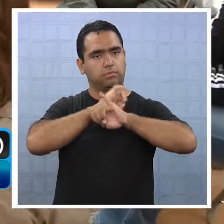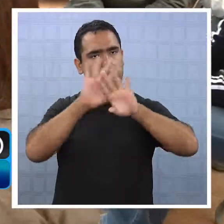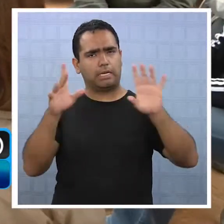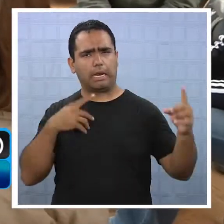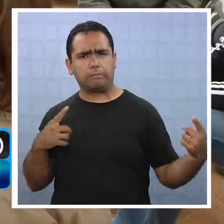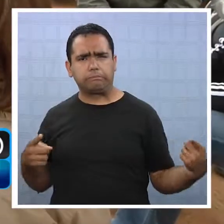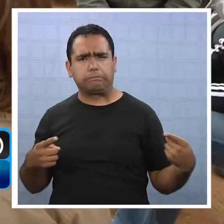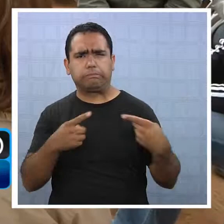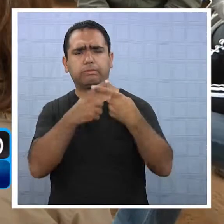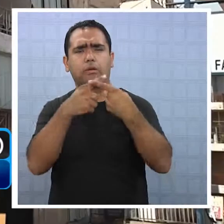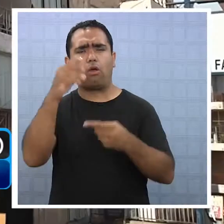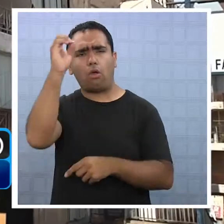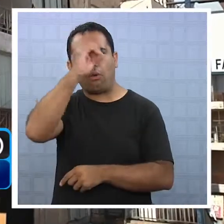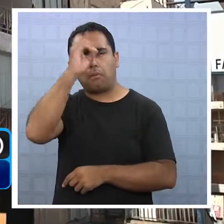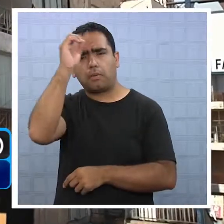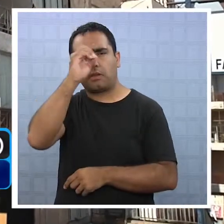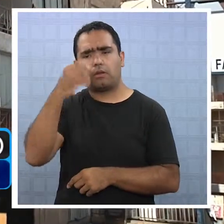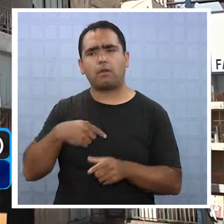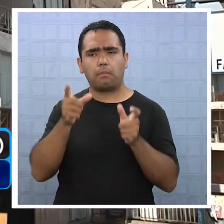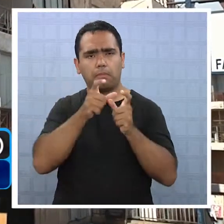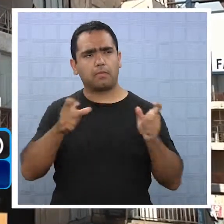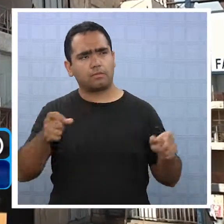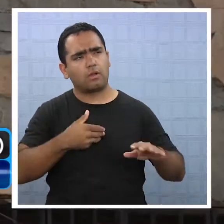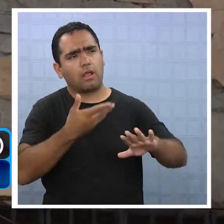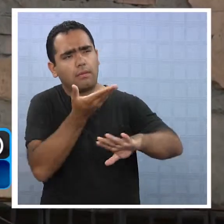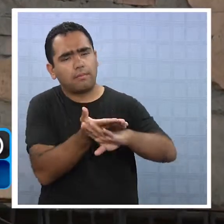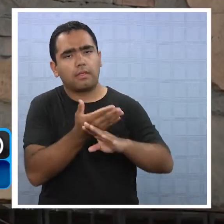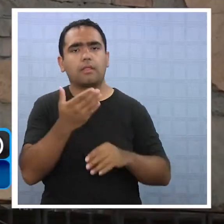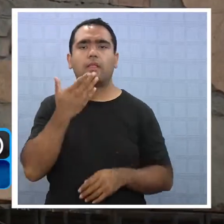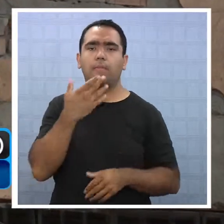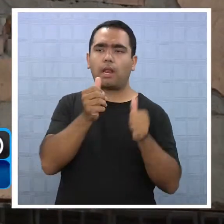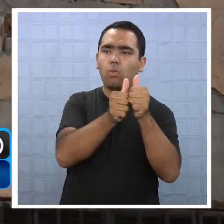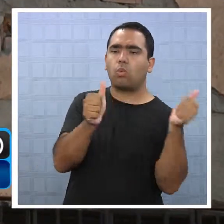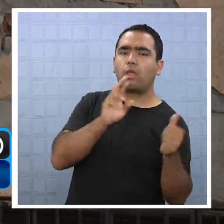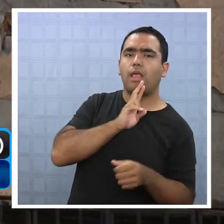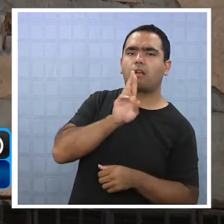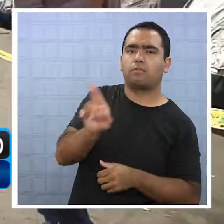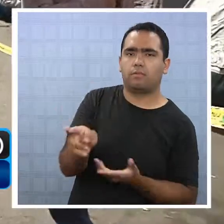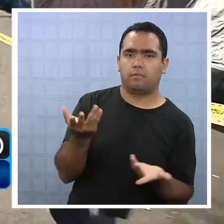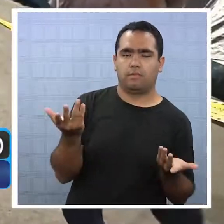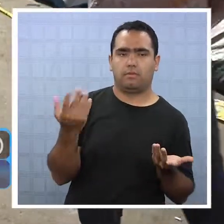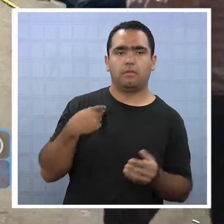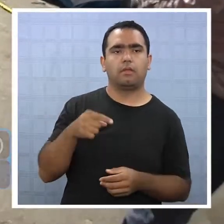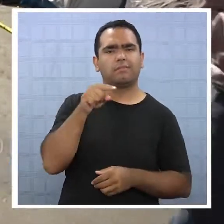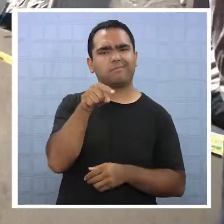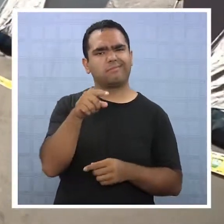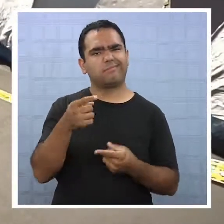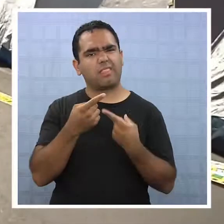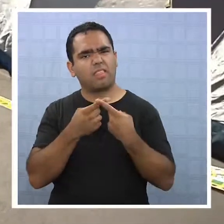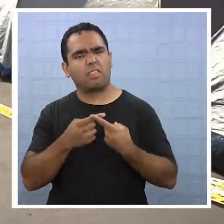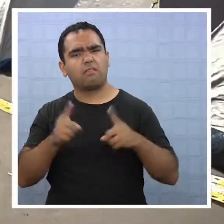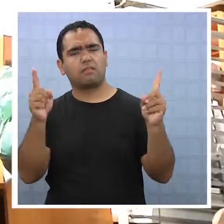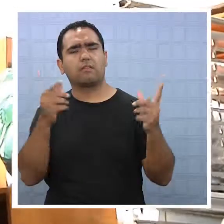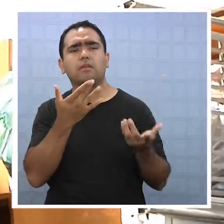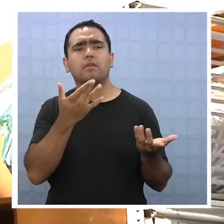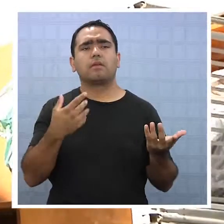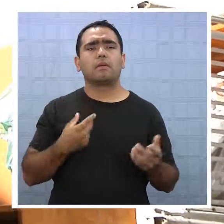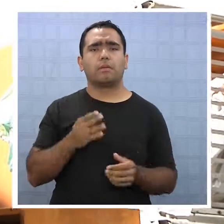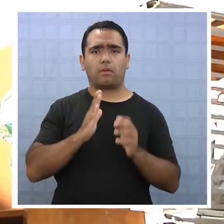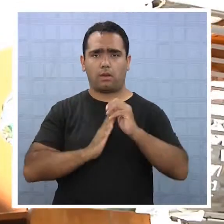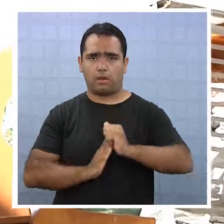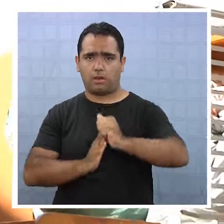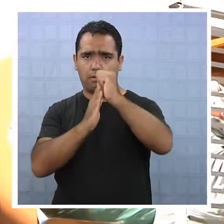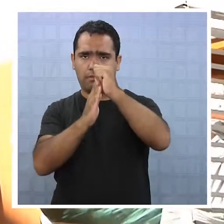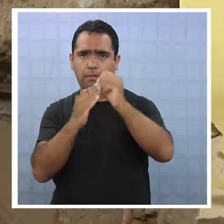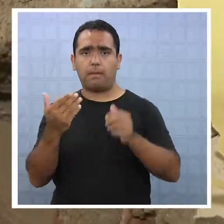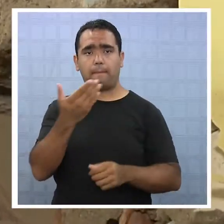no sólo de opiniones entre las demandas de los afectados y las respuestas de la autoridad. Estas divergencias a juicio del delegado presidencial para